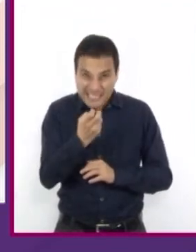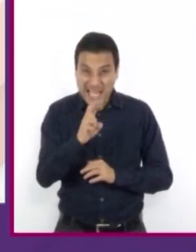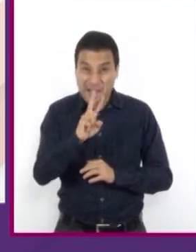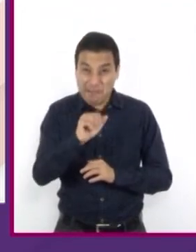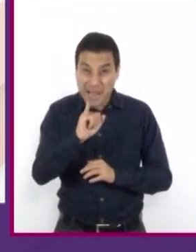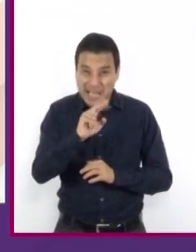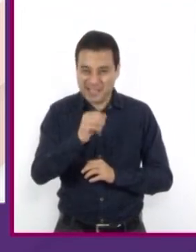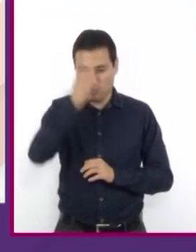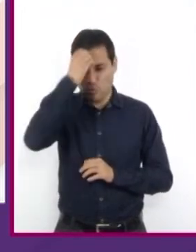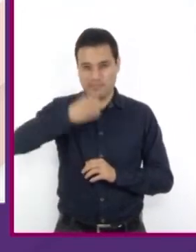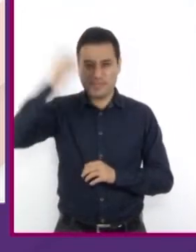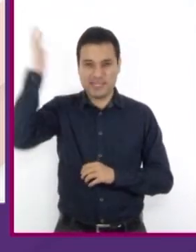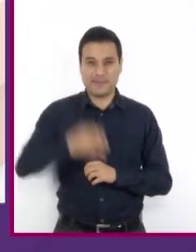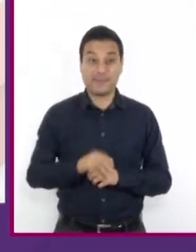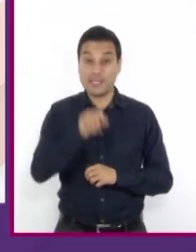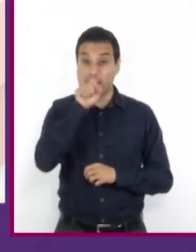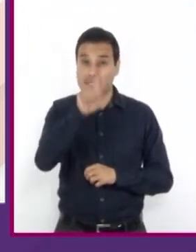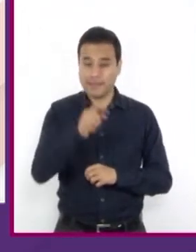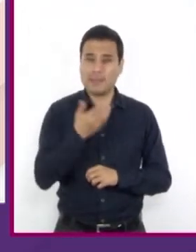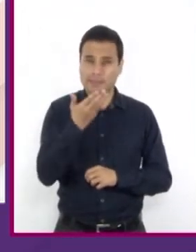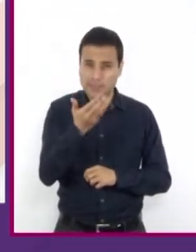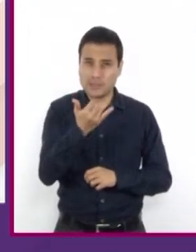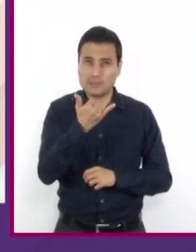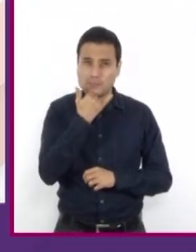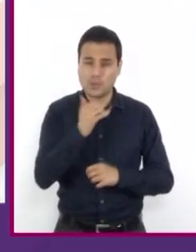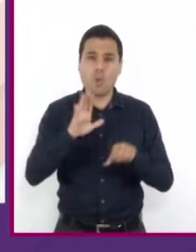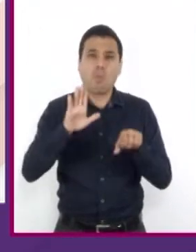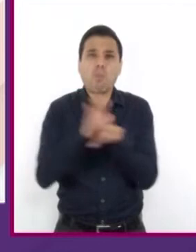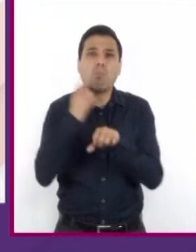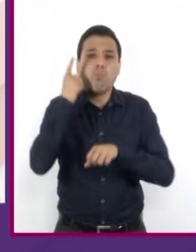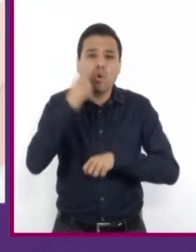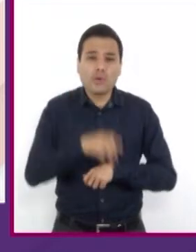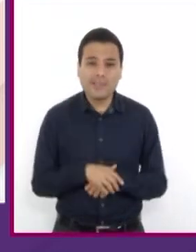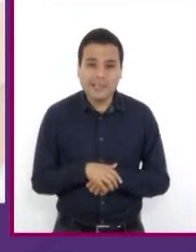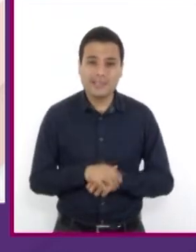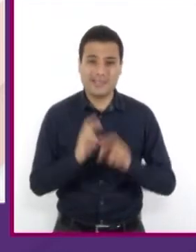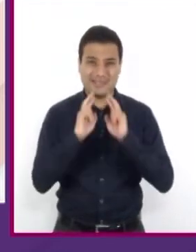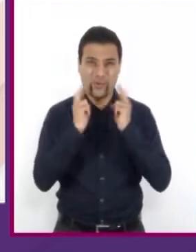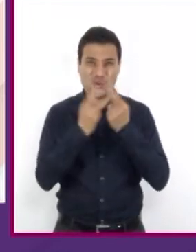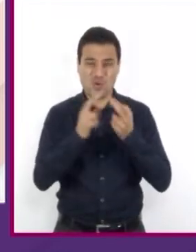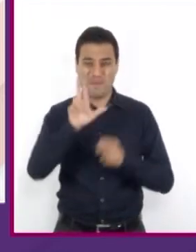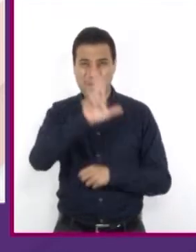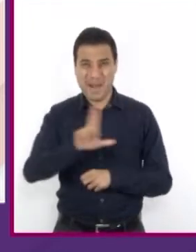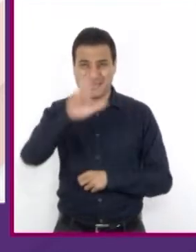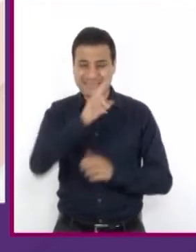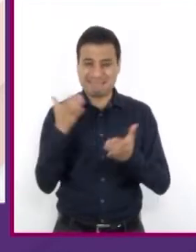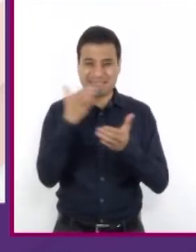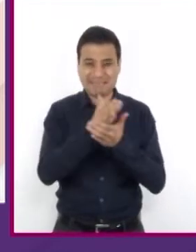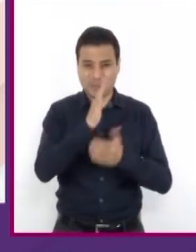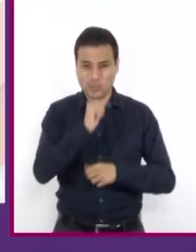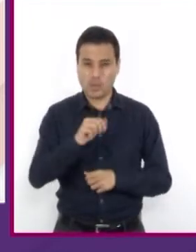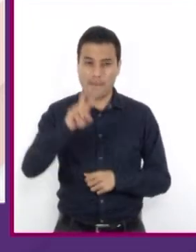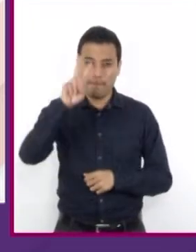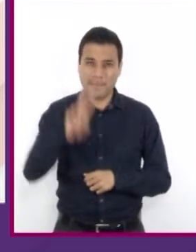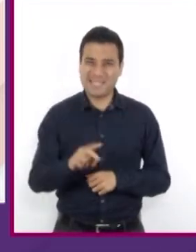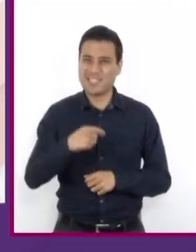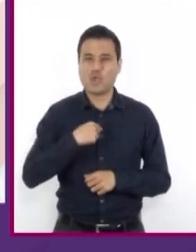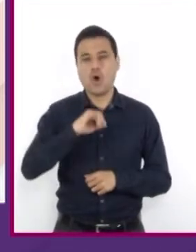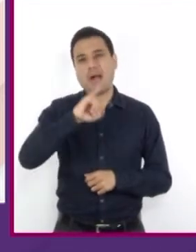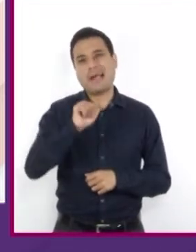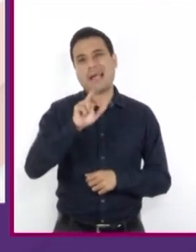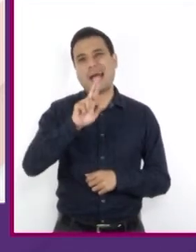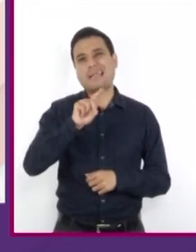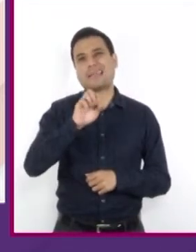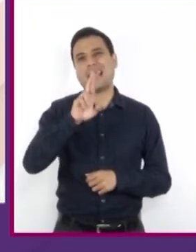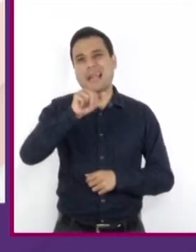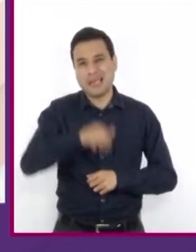También quiero ofrecerte una disculpa, pues no acudí a la reunión del martes, pero la verdad me dio jartera. Es